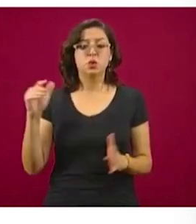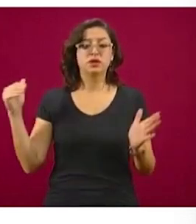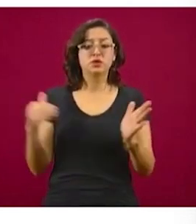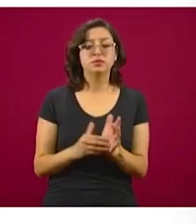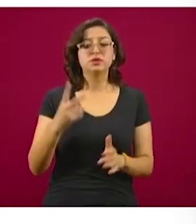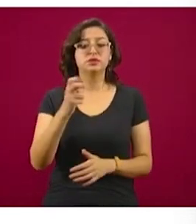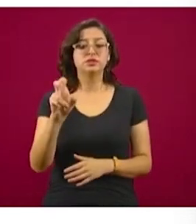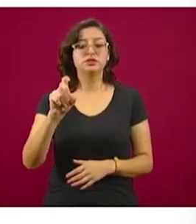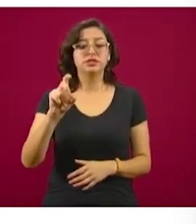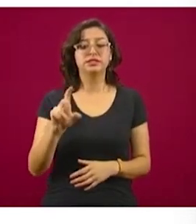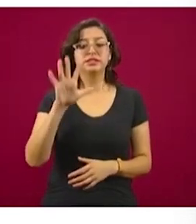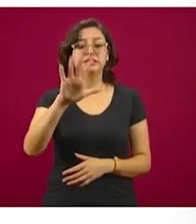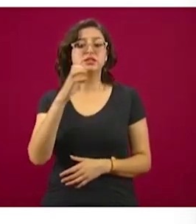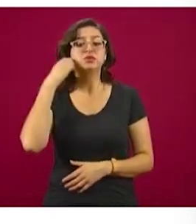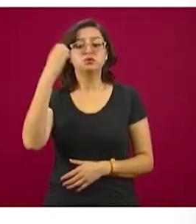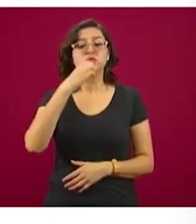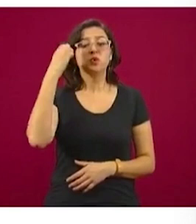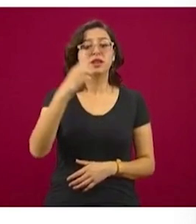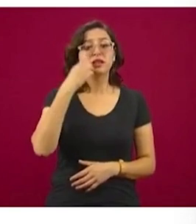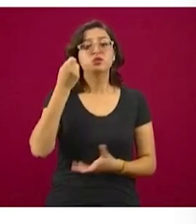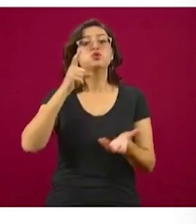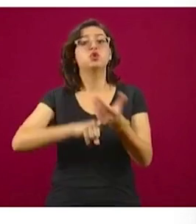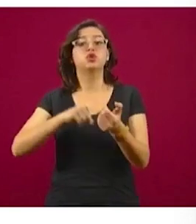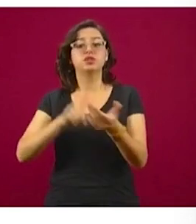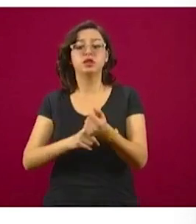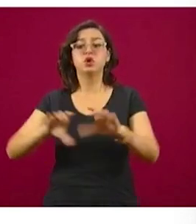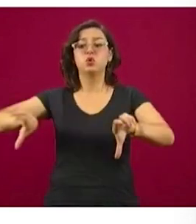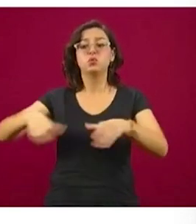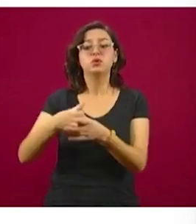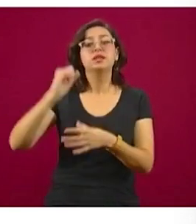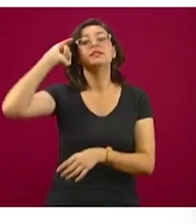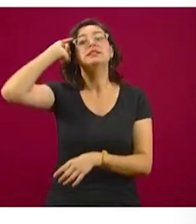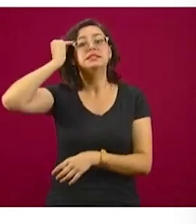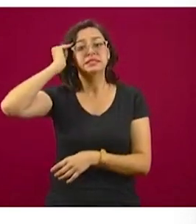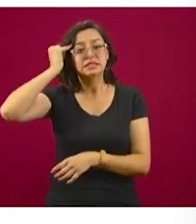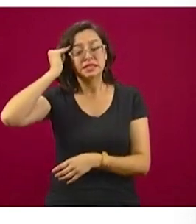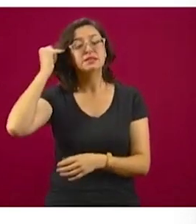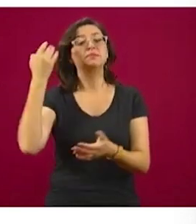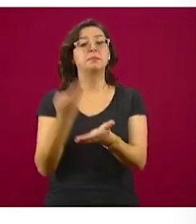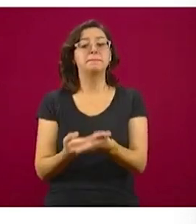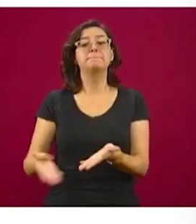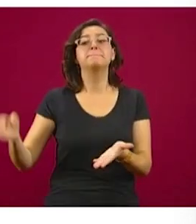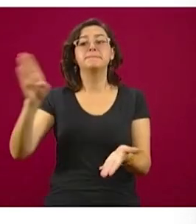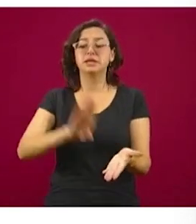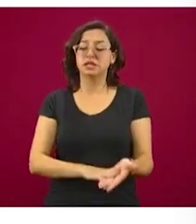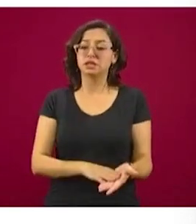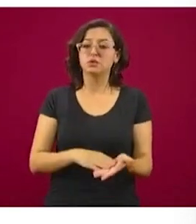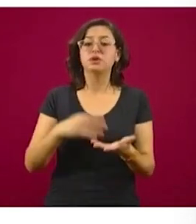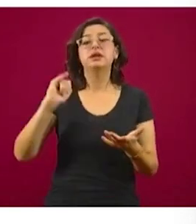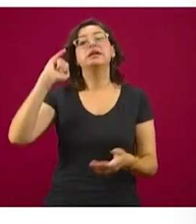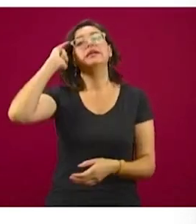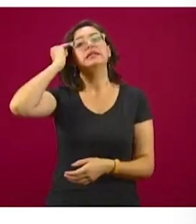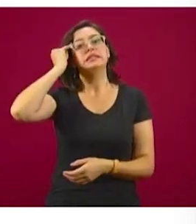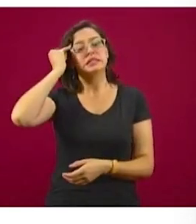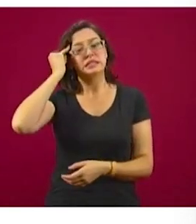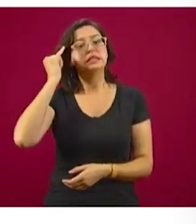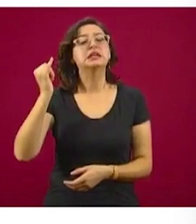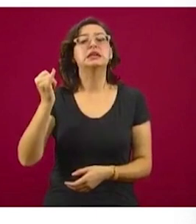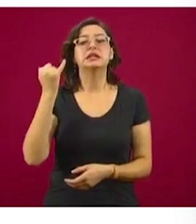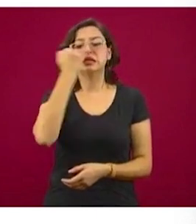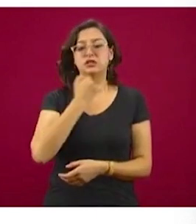indígenas, muchas de ellas son bilingües, hablan la lengua madre. Ahí